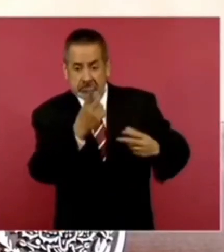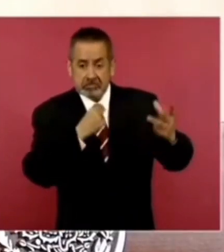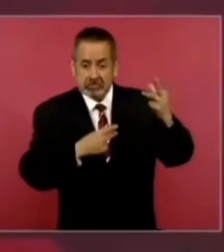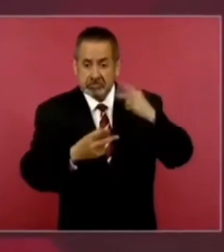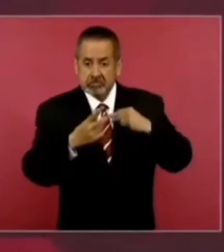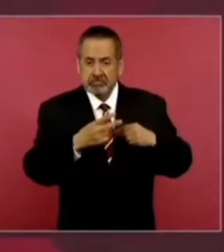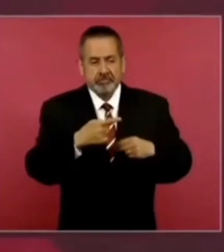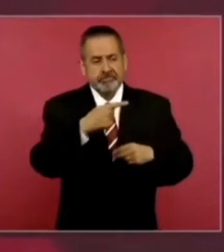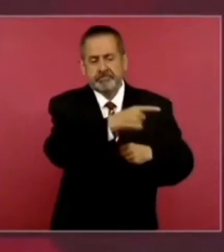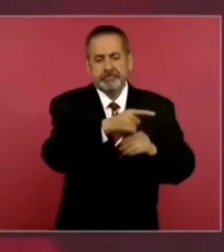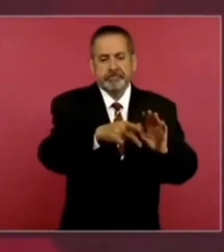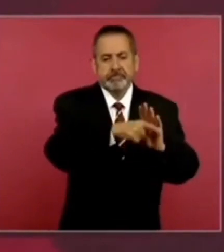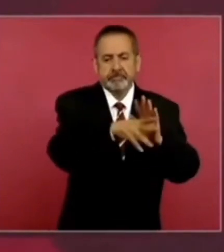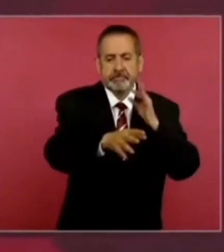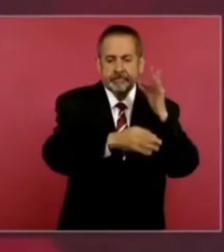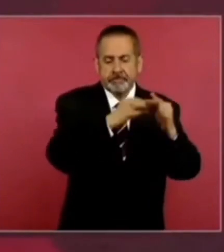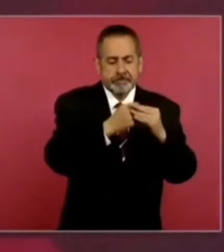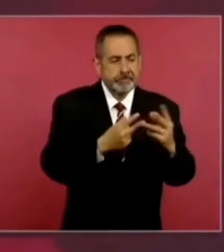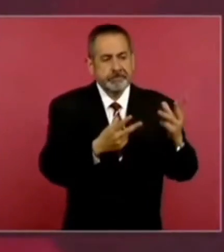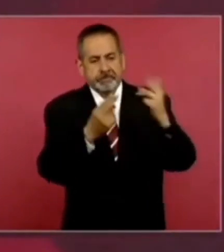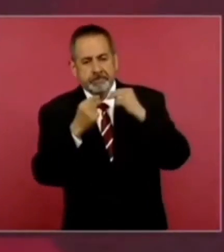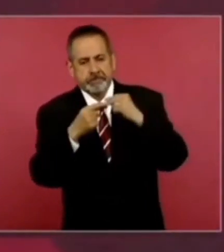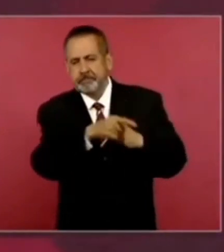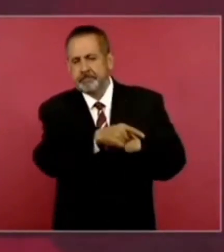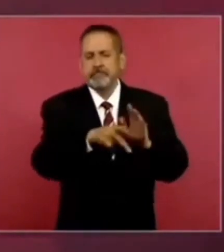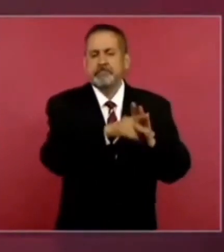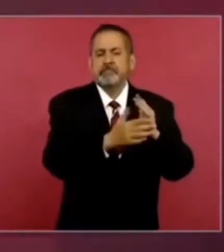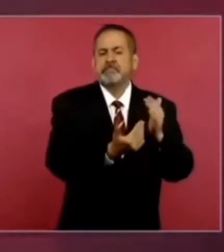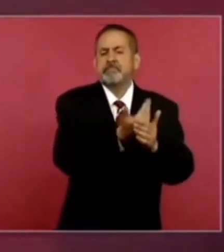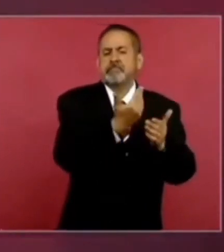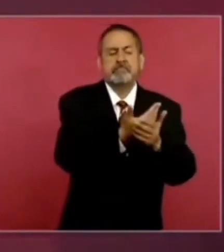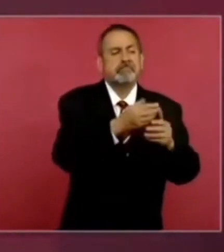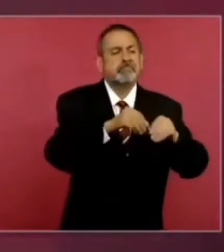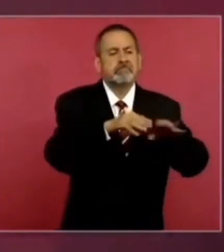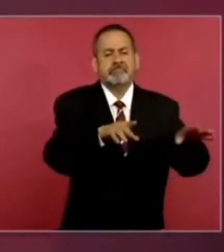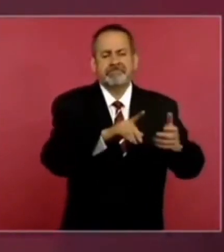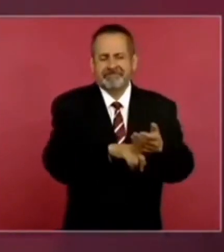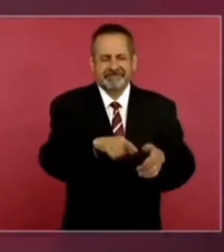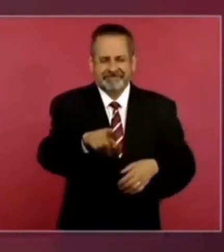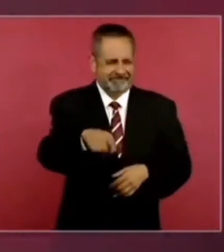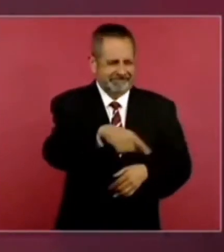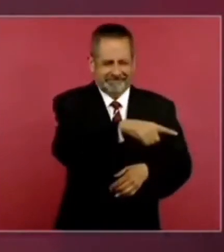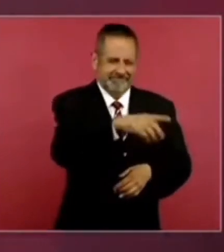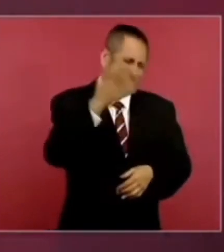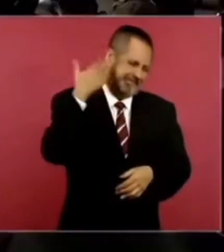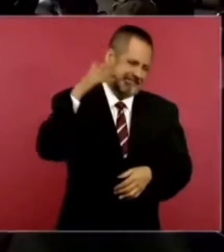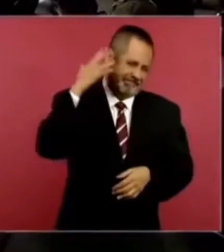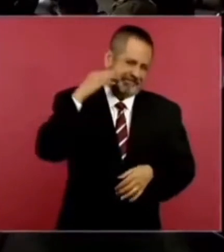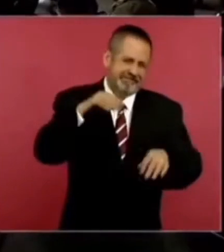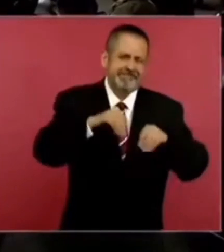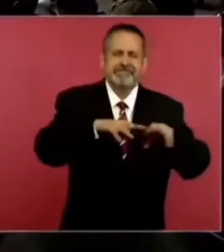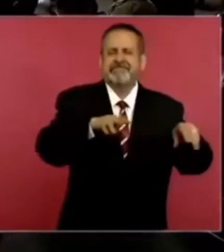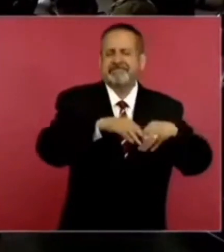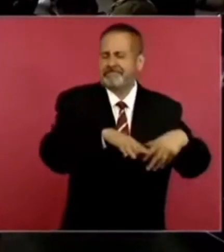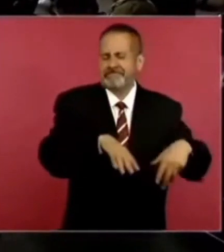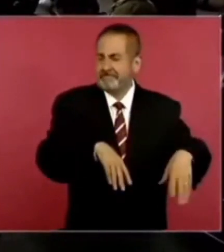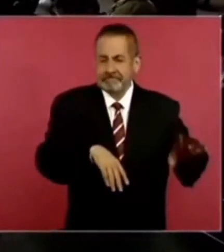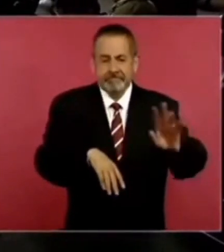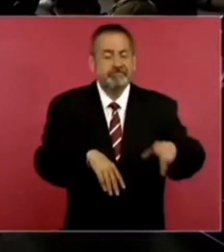periódico despertino, de esos que antes se leían mucho.